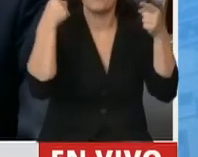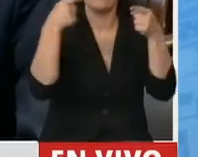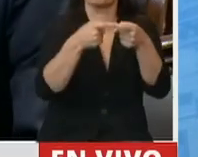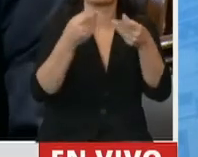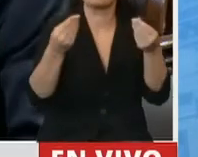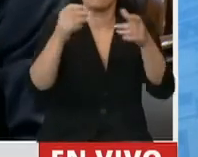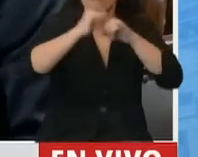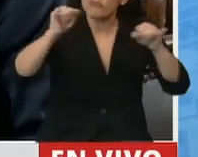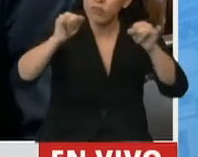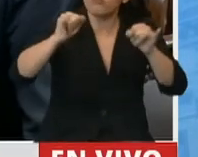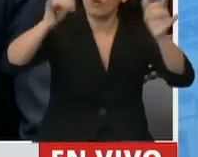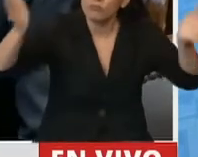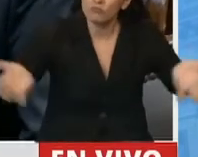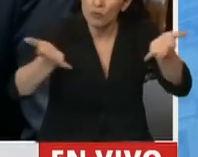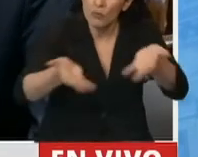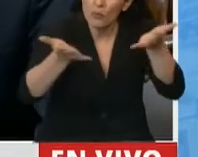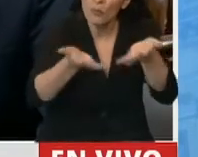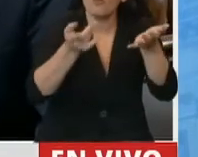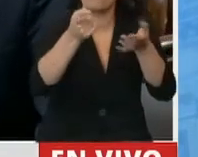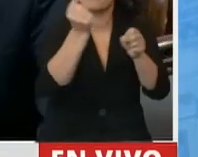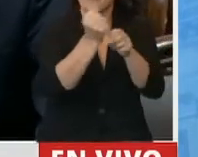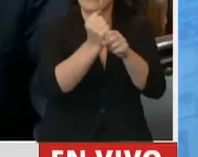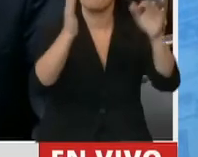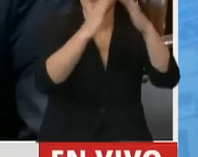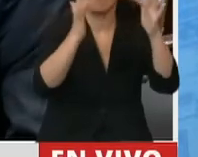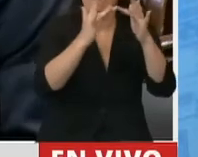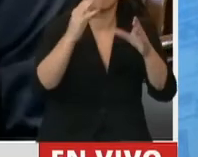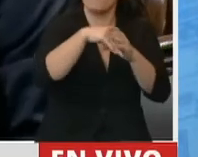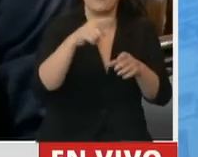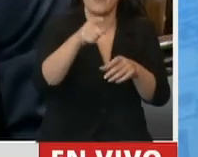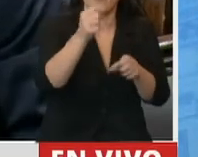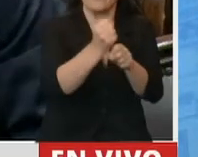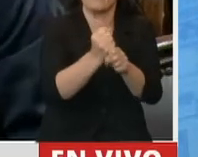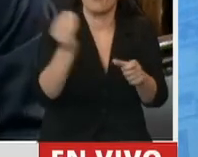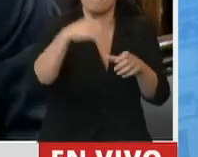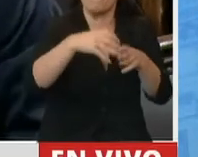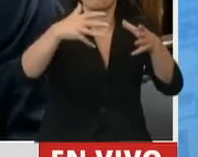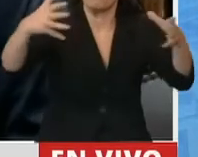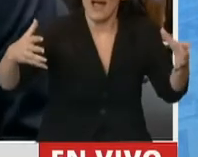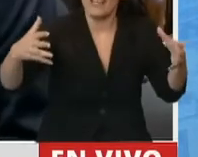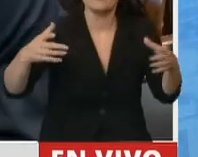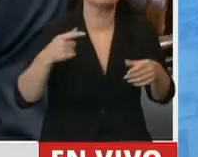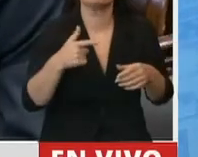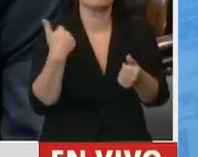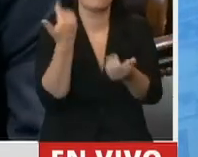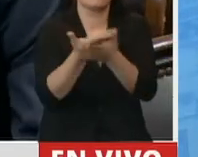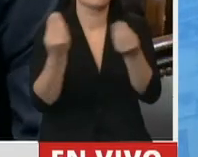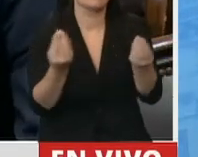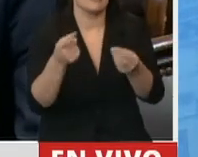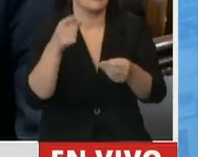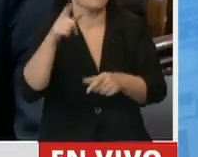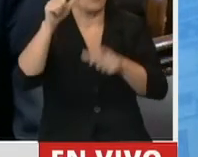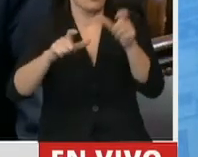incentivar este tipo de modalidad para garantizar empleo y trabajo, la reducción, por supuesto, de aportes